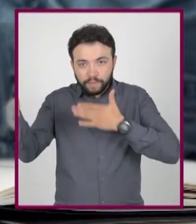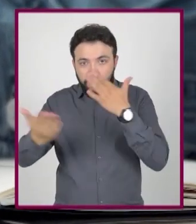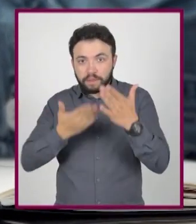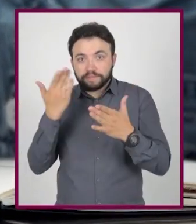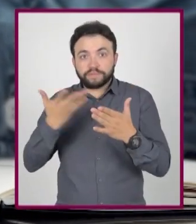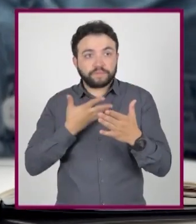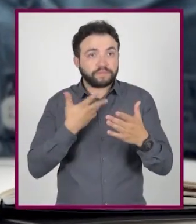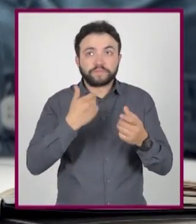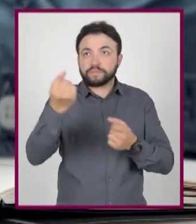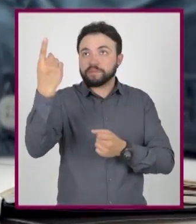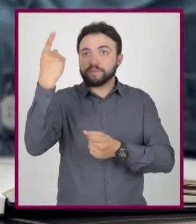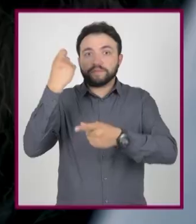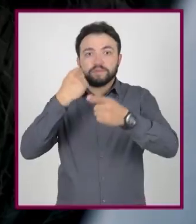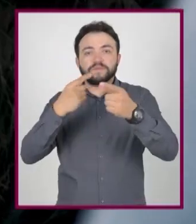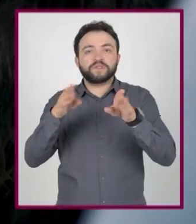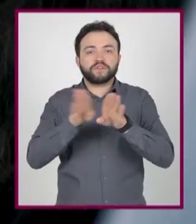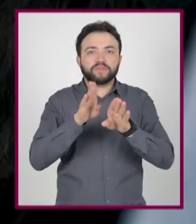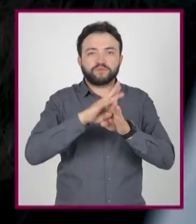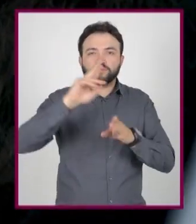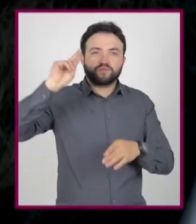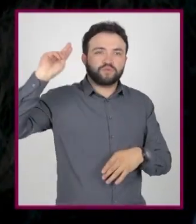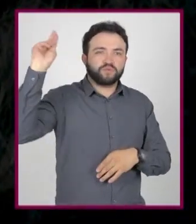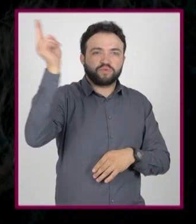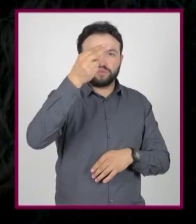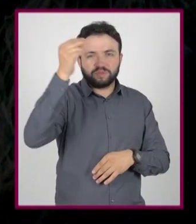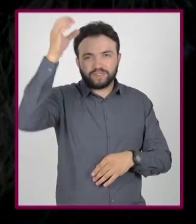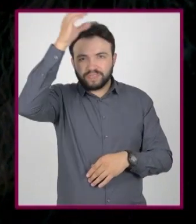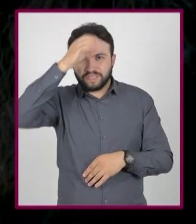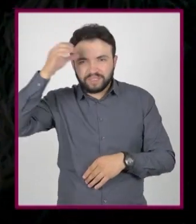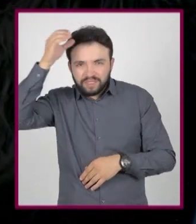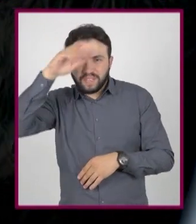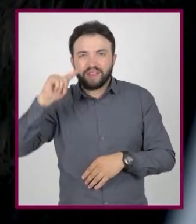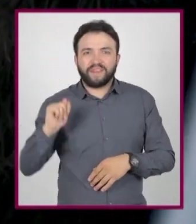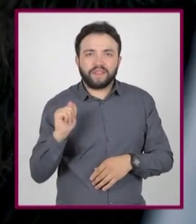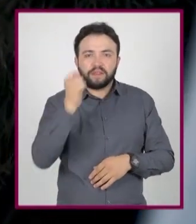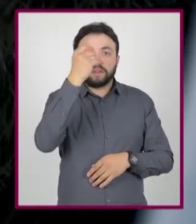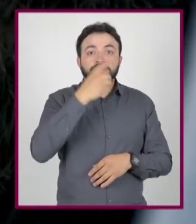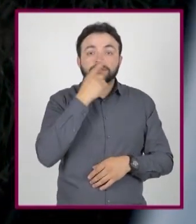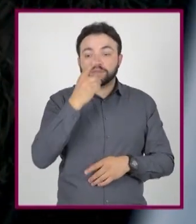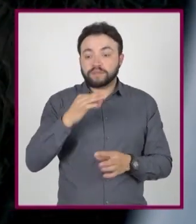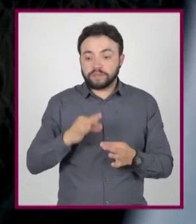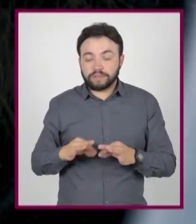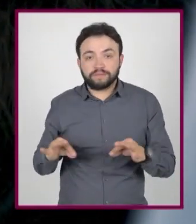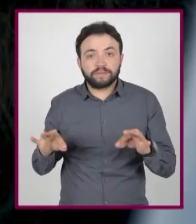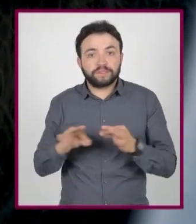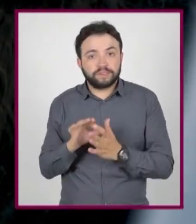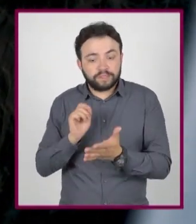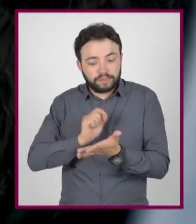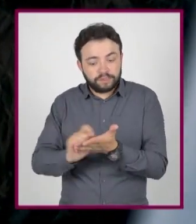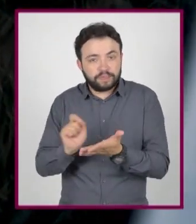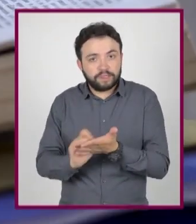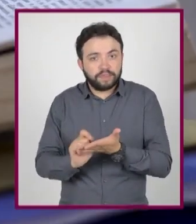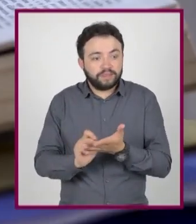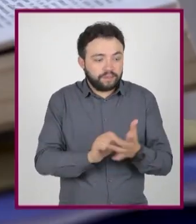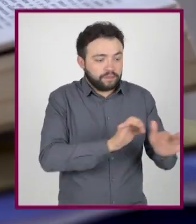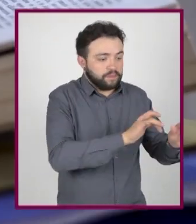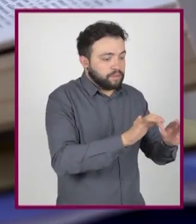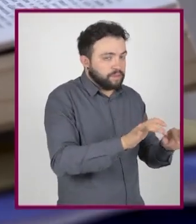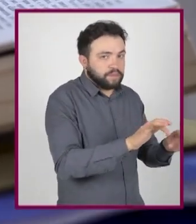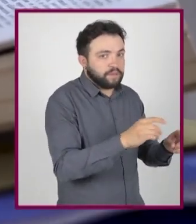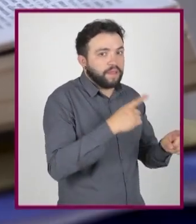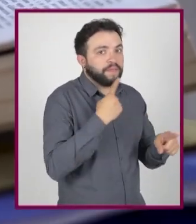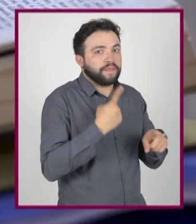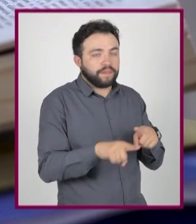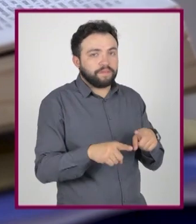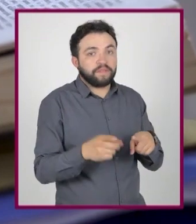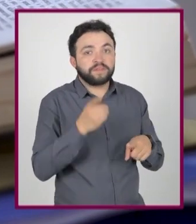Verás, estudios llevados a cabo por la Universidad de Noruega de Ciencia y Tecnología comprueban la importancia de escribir a lápiz en vez de hacerlo en